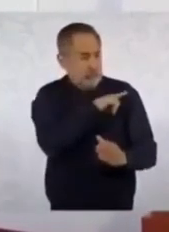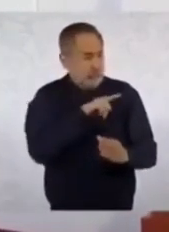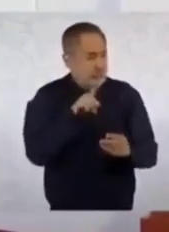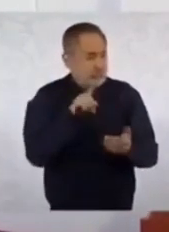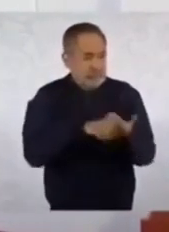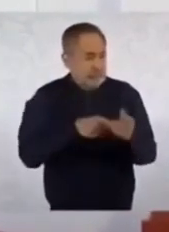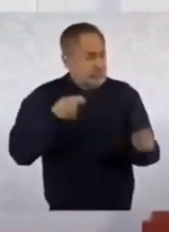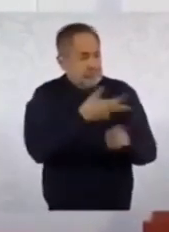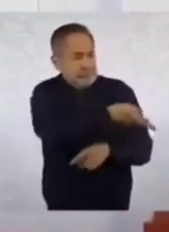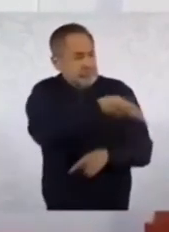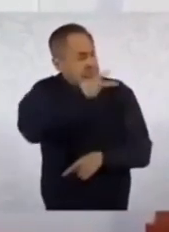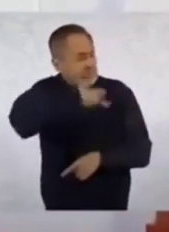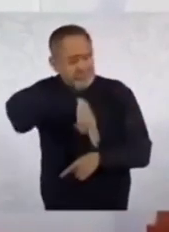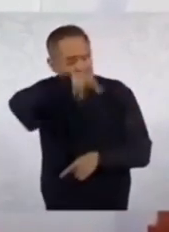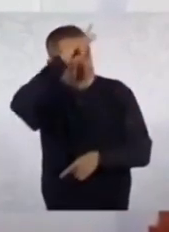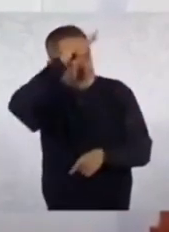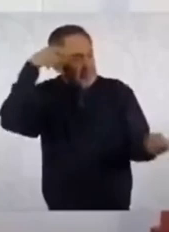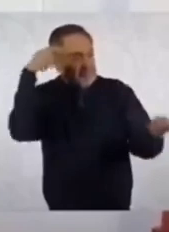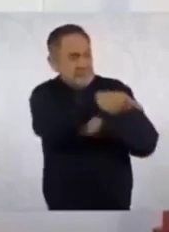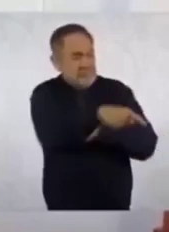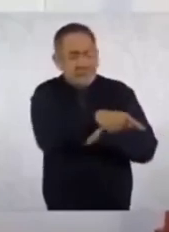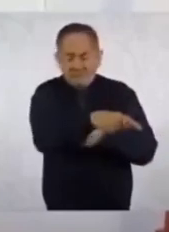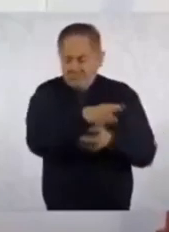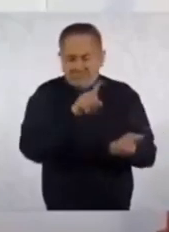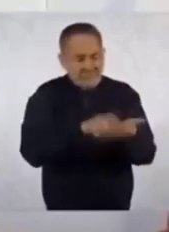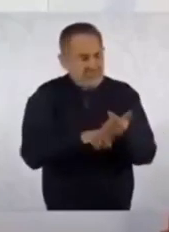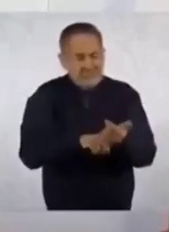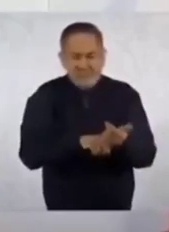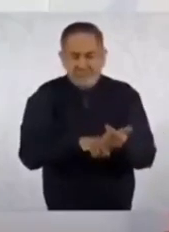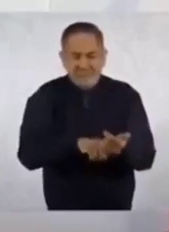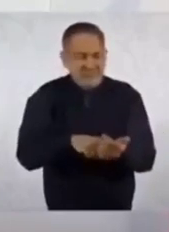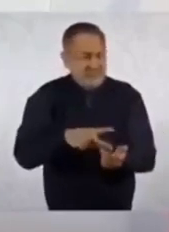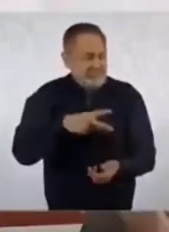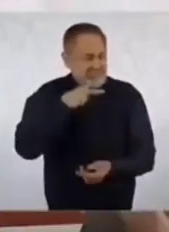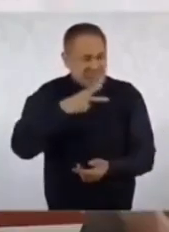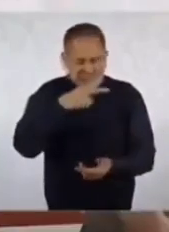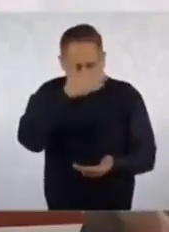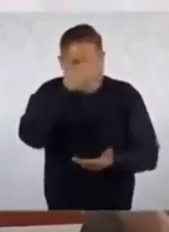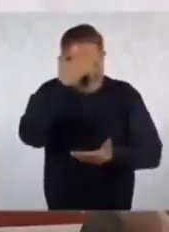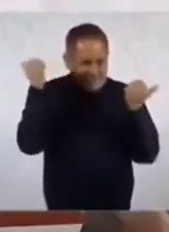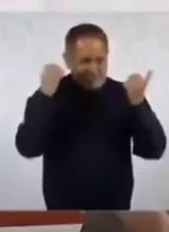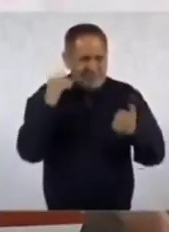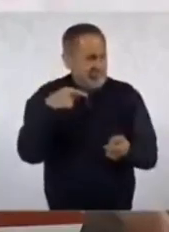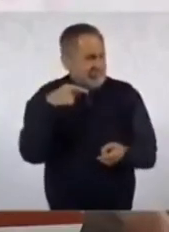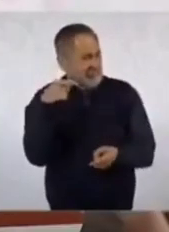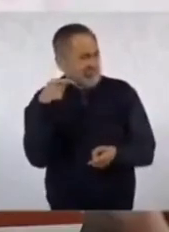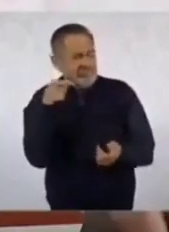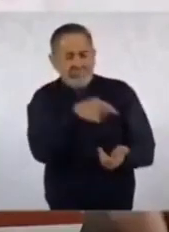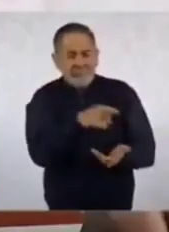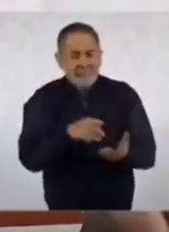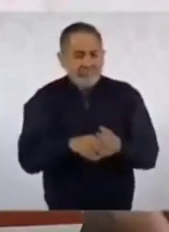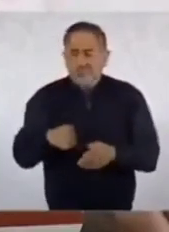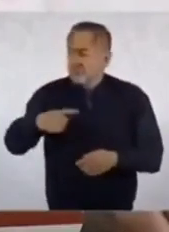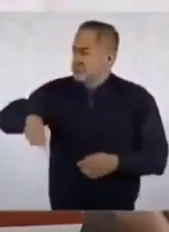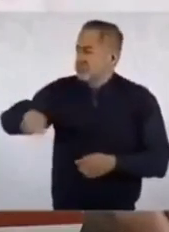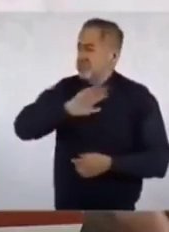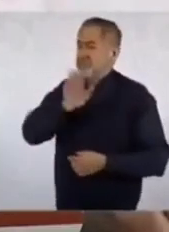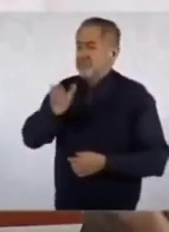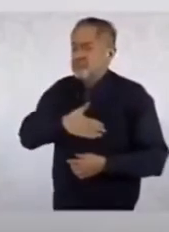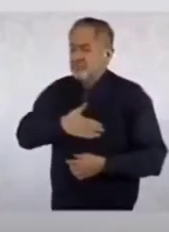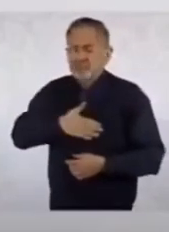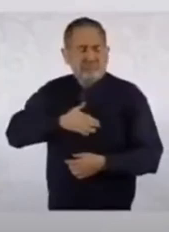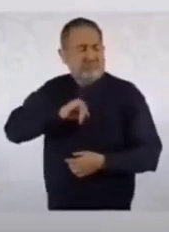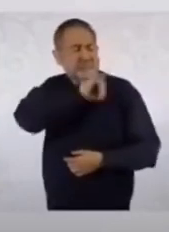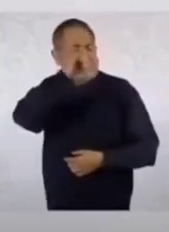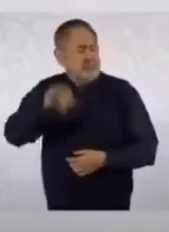analfabeta y como una absoluta ignorante y aseguró que los españoles jamás vamos a